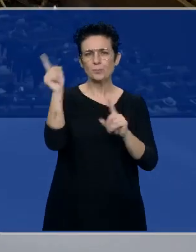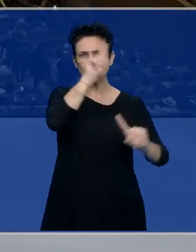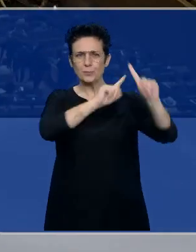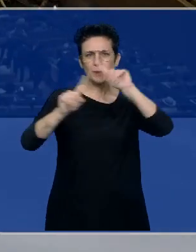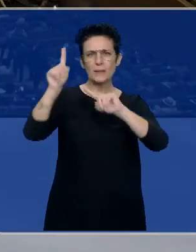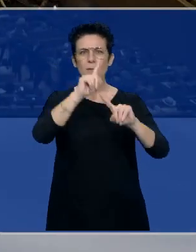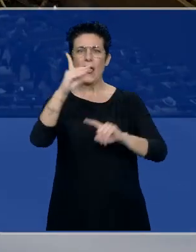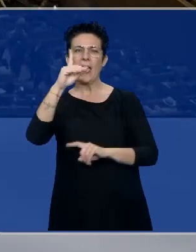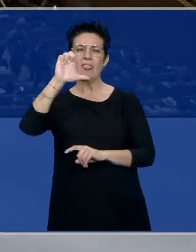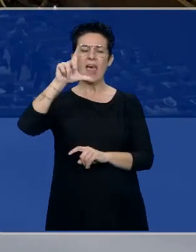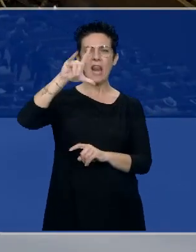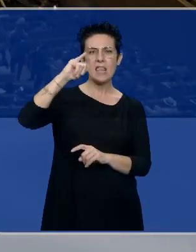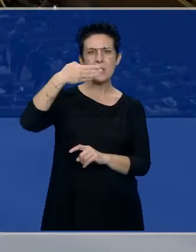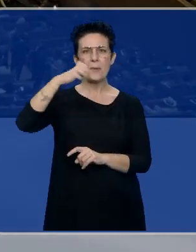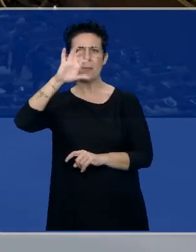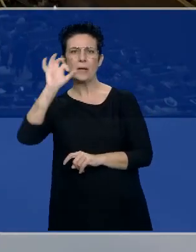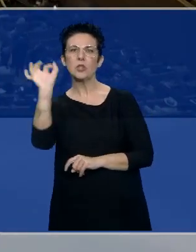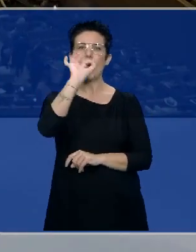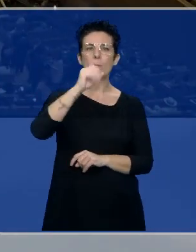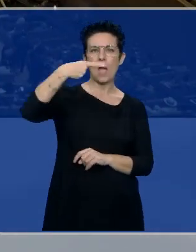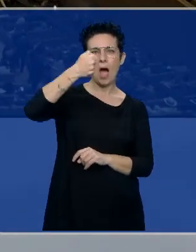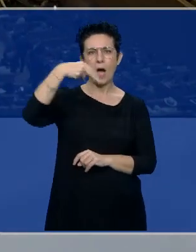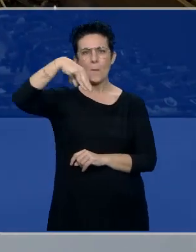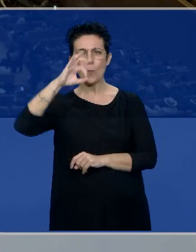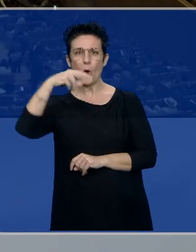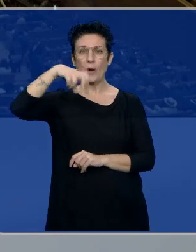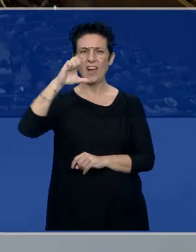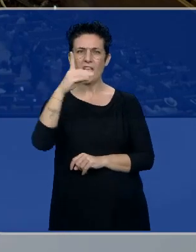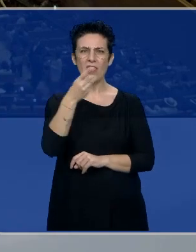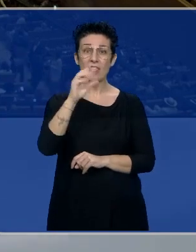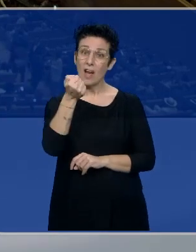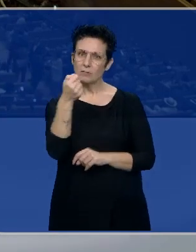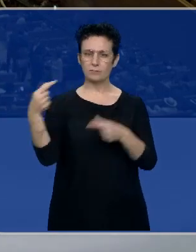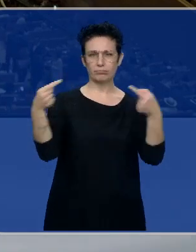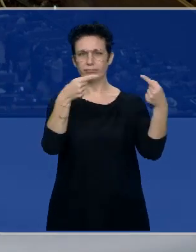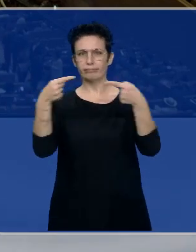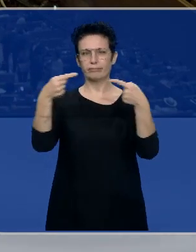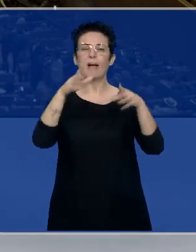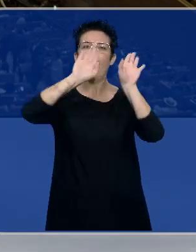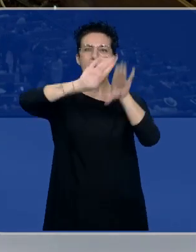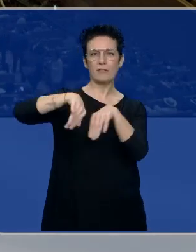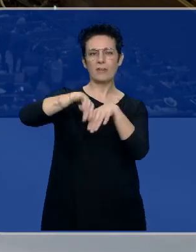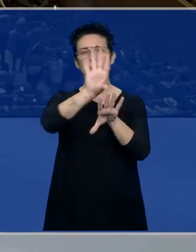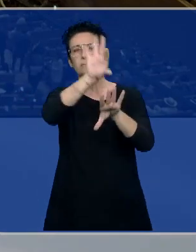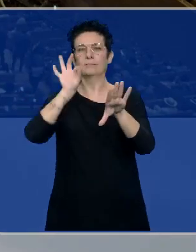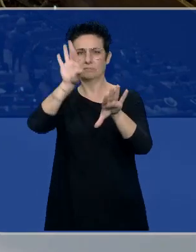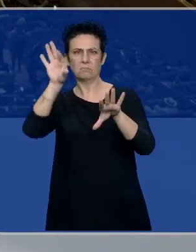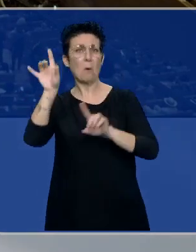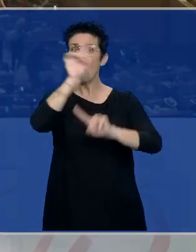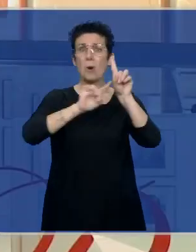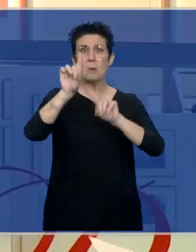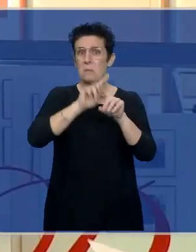del IBEX y Gamoneda, porque estaba ahí la cosa, y bueno, al final del IBEX y luego fue Gamoneda, que no hubo